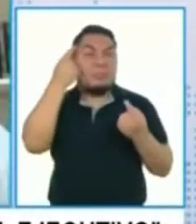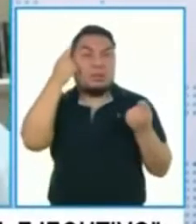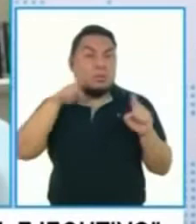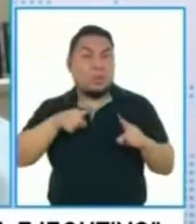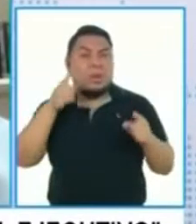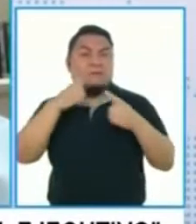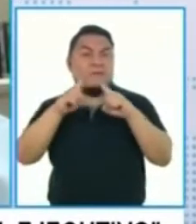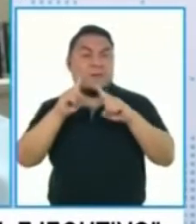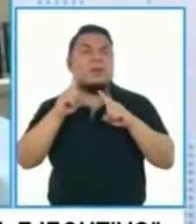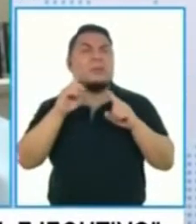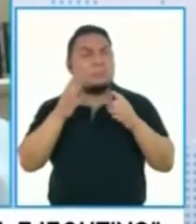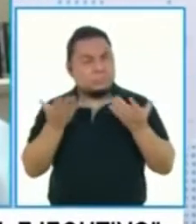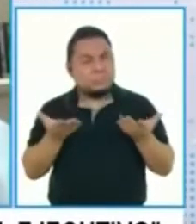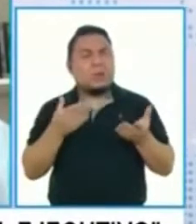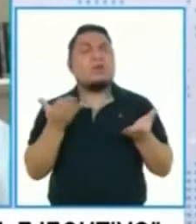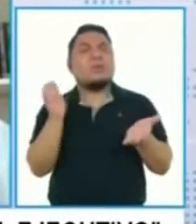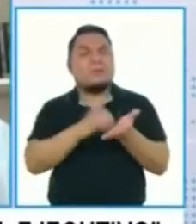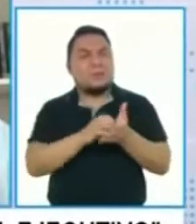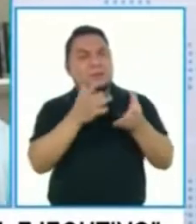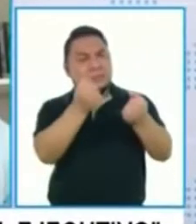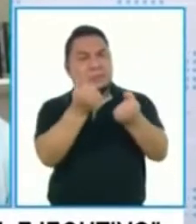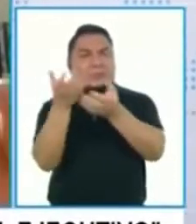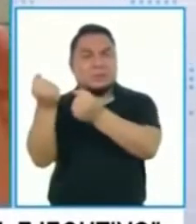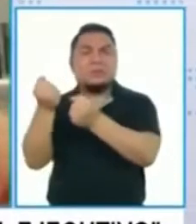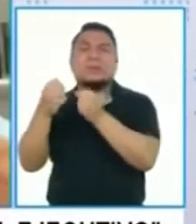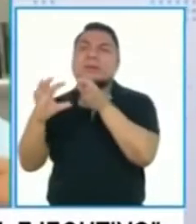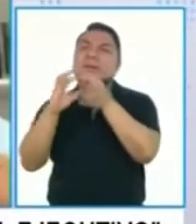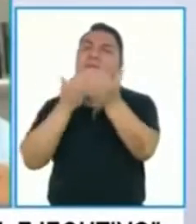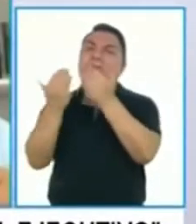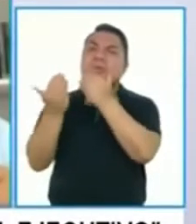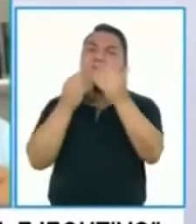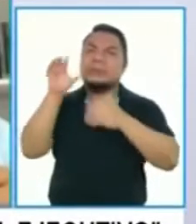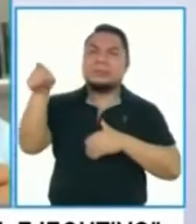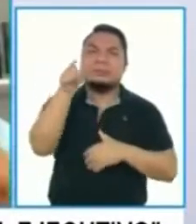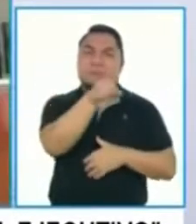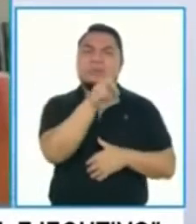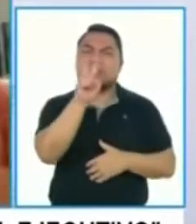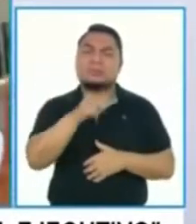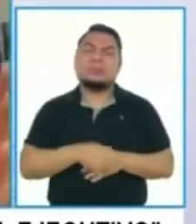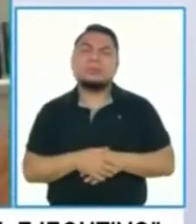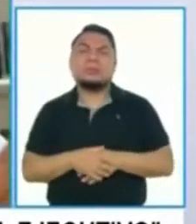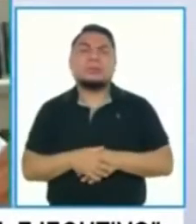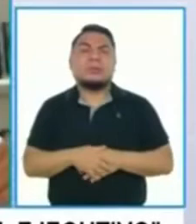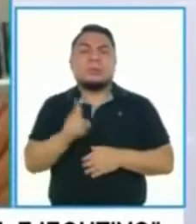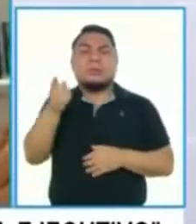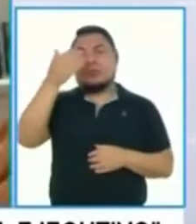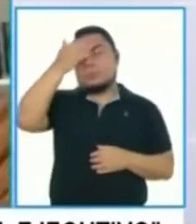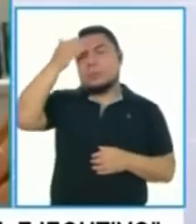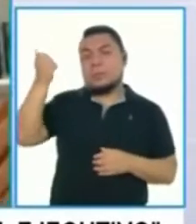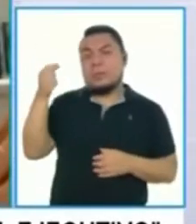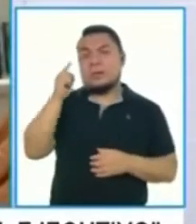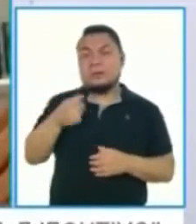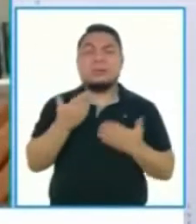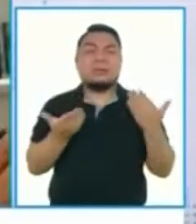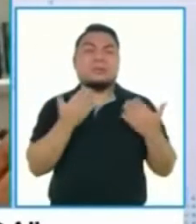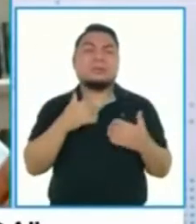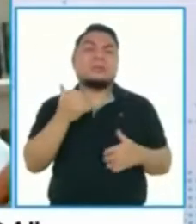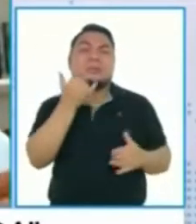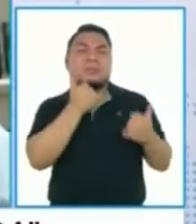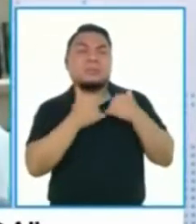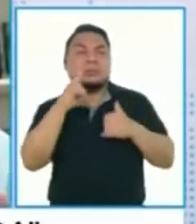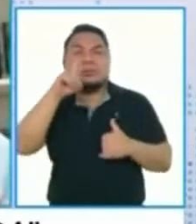retomar el tiempo perdido, en buena hora. No hay que olvidar que probablemente, también los baches que hubo